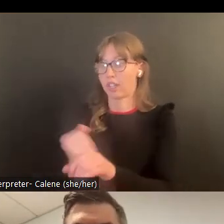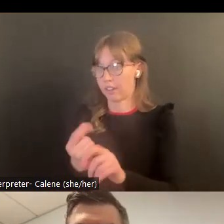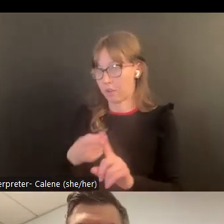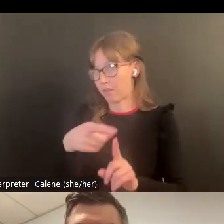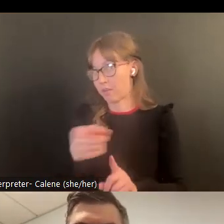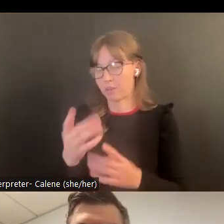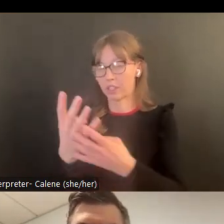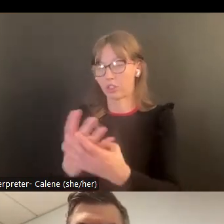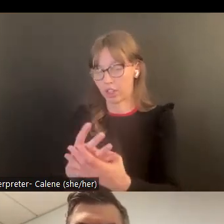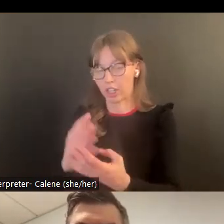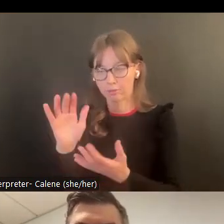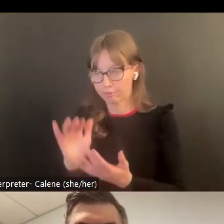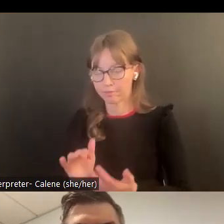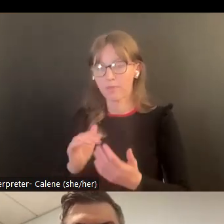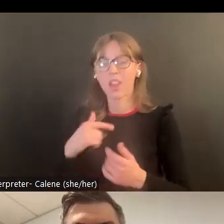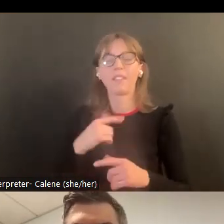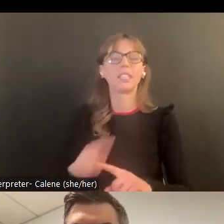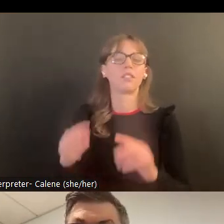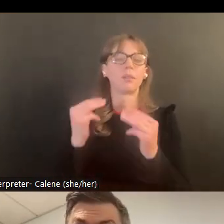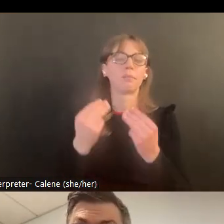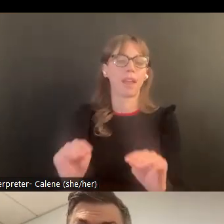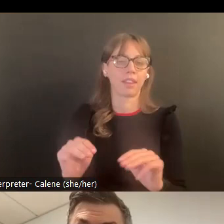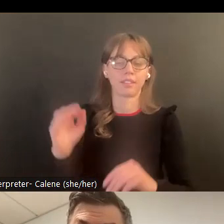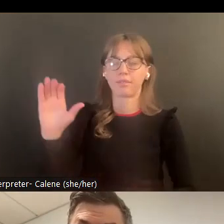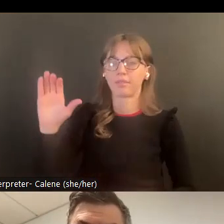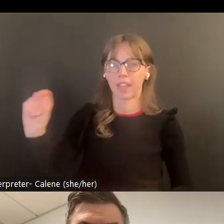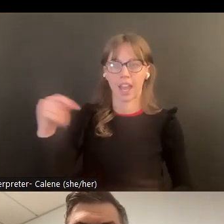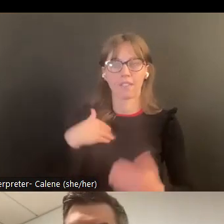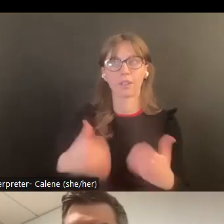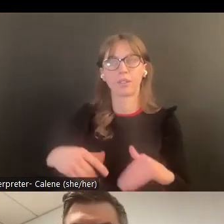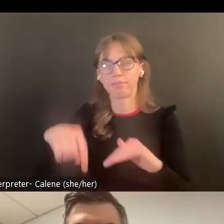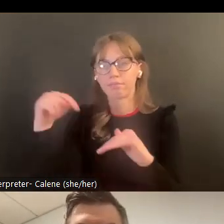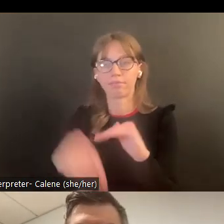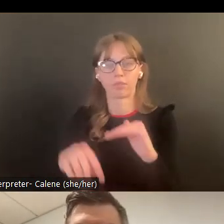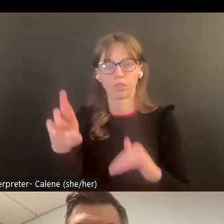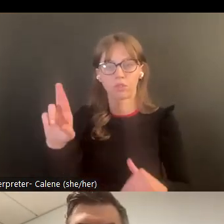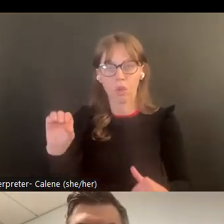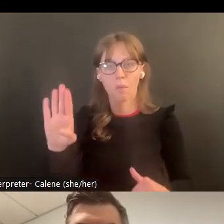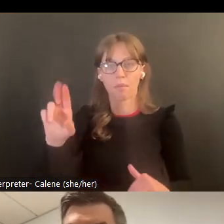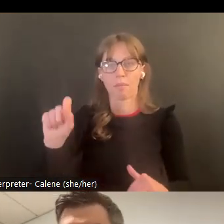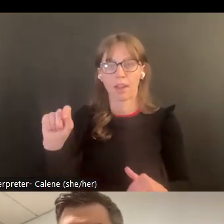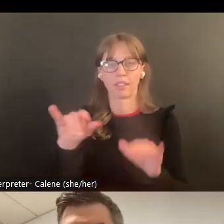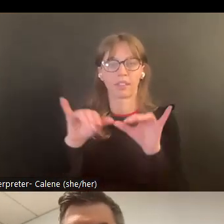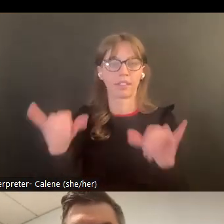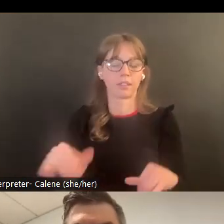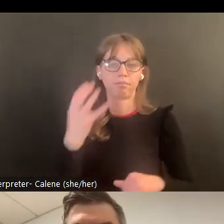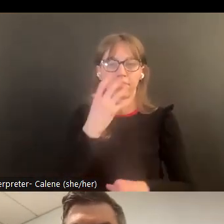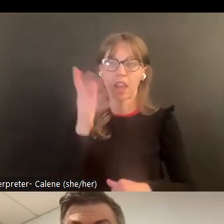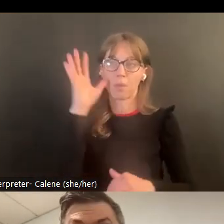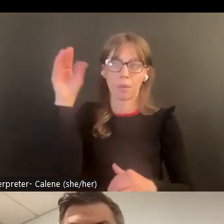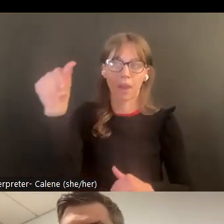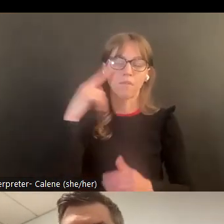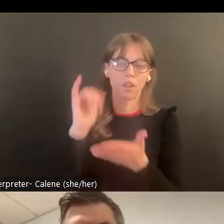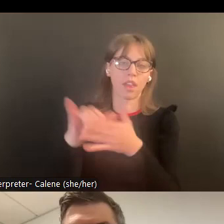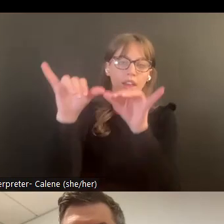alcanzando desde el momento que llegue entonces la información en la pantalla de diferentes maneras general que tienen un sistema bastante robusto